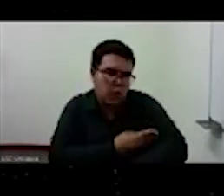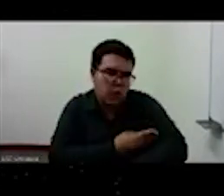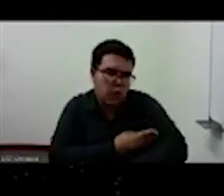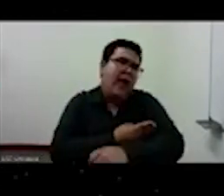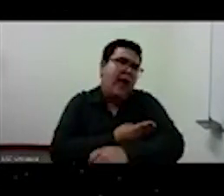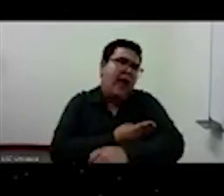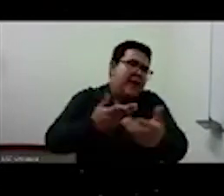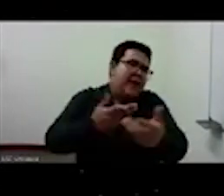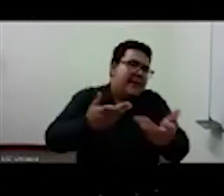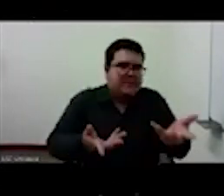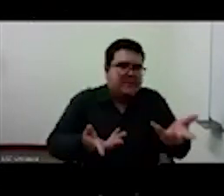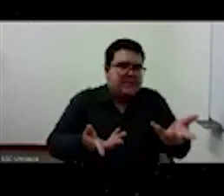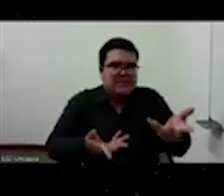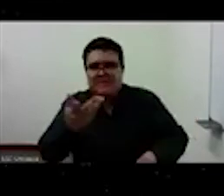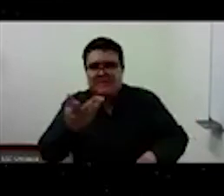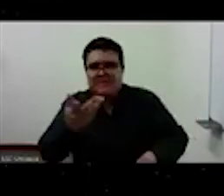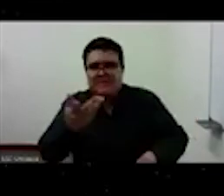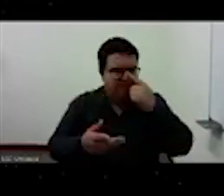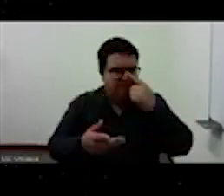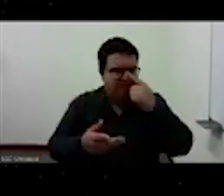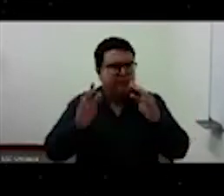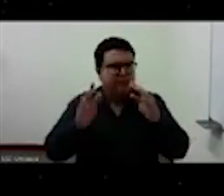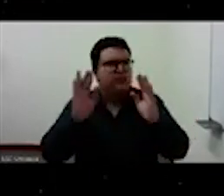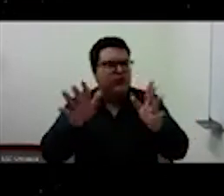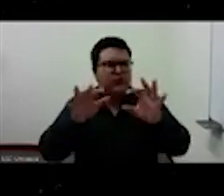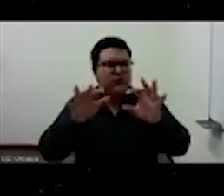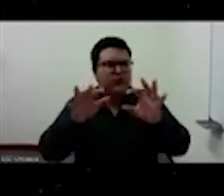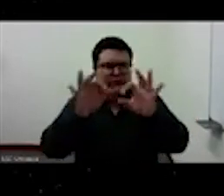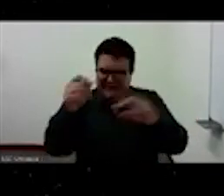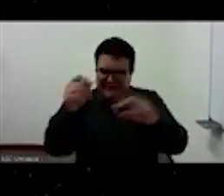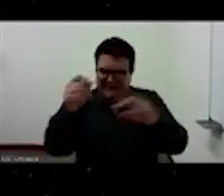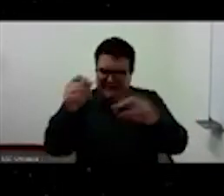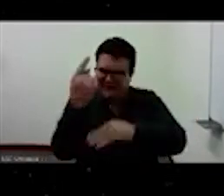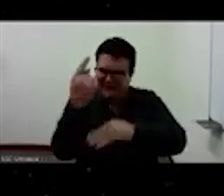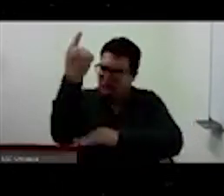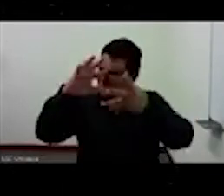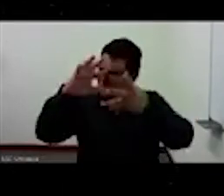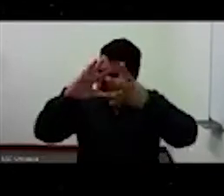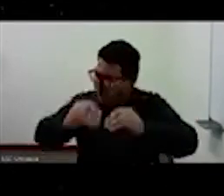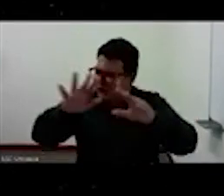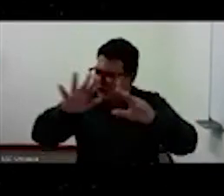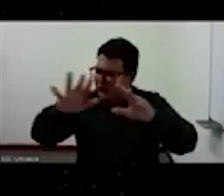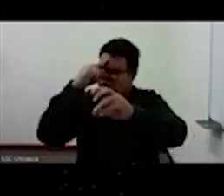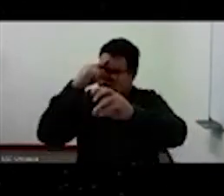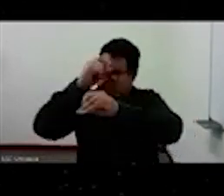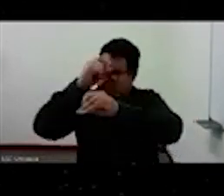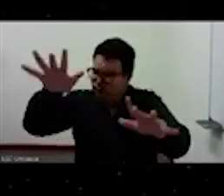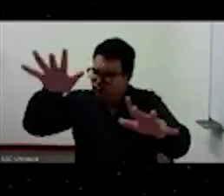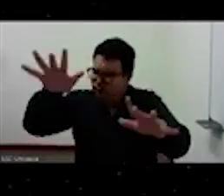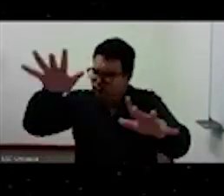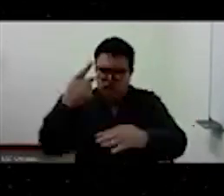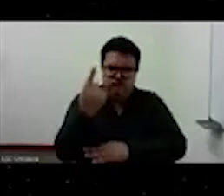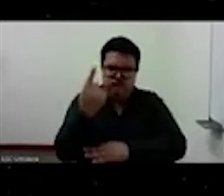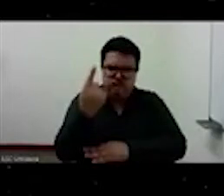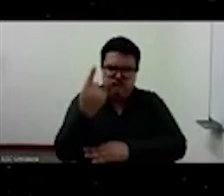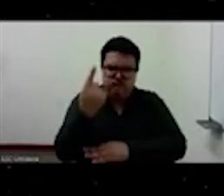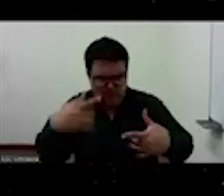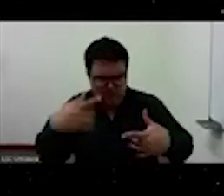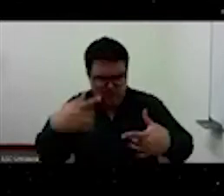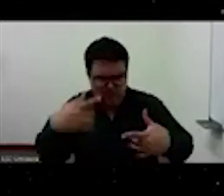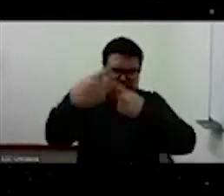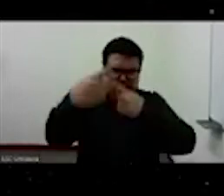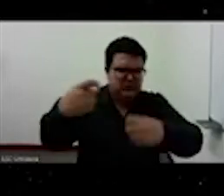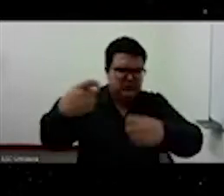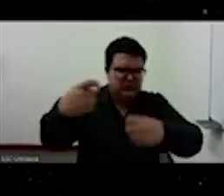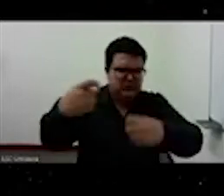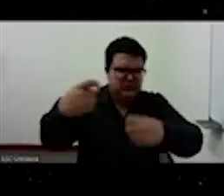la dimensión en que la política la voluntad política tenía una potencia es una